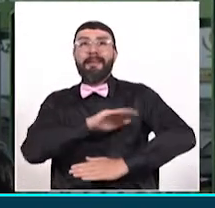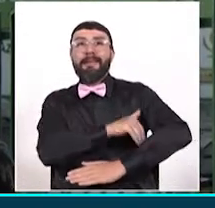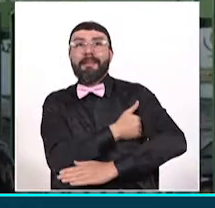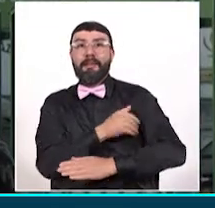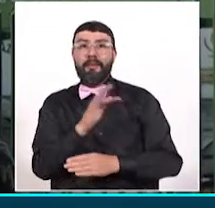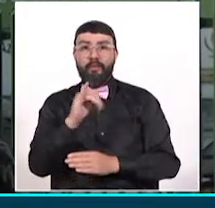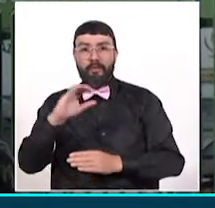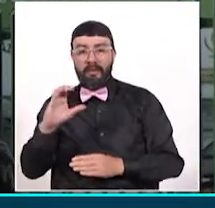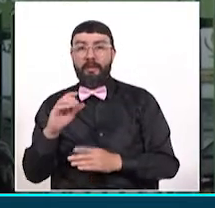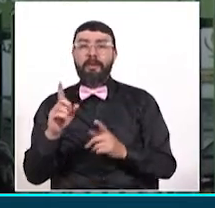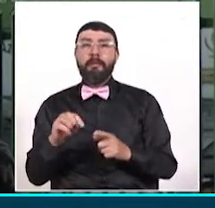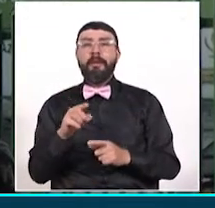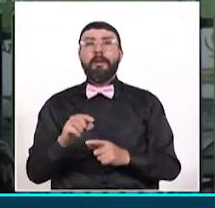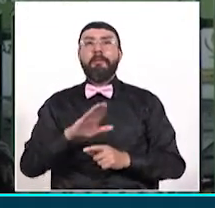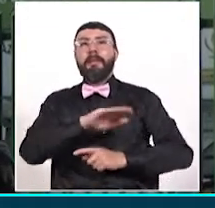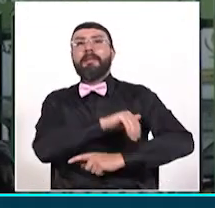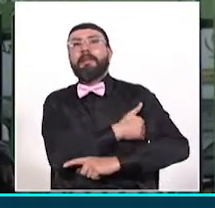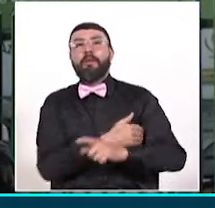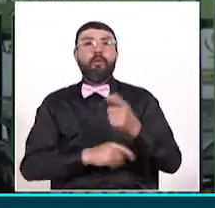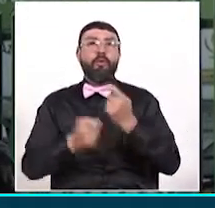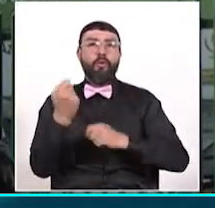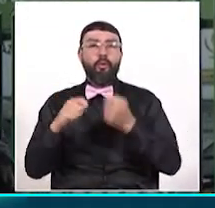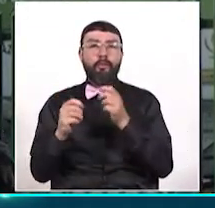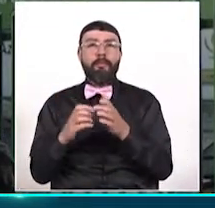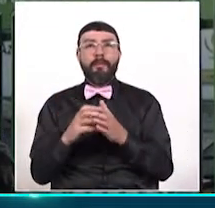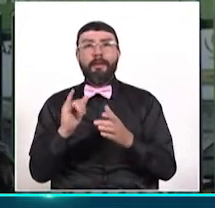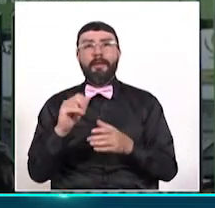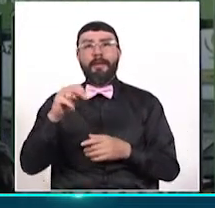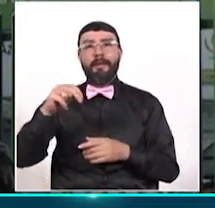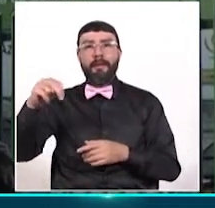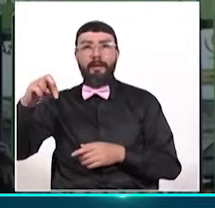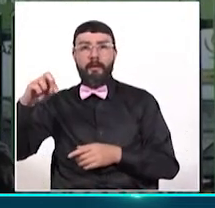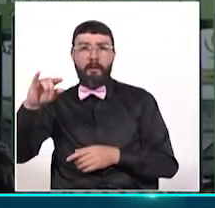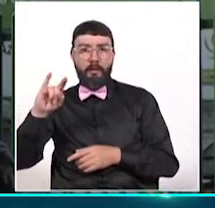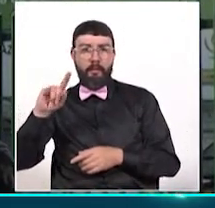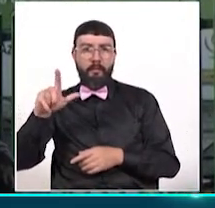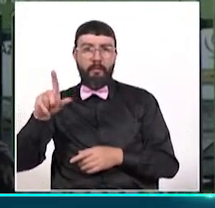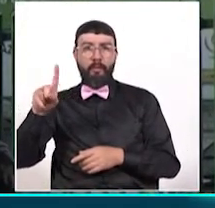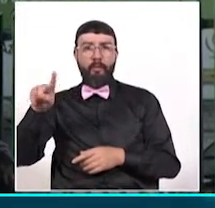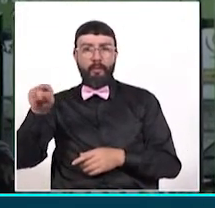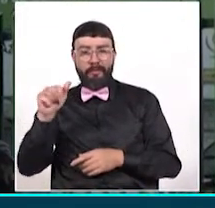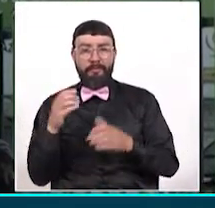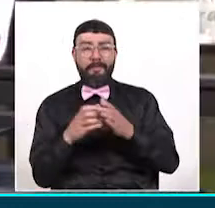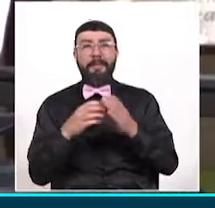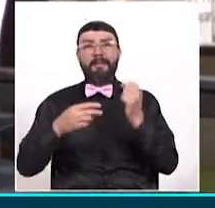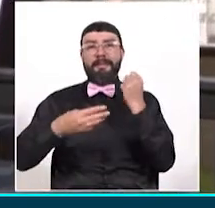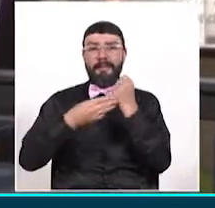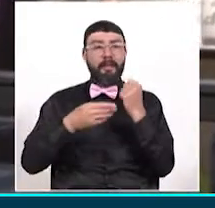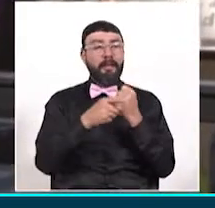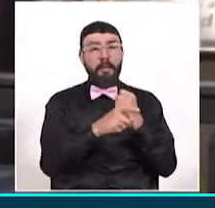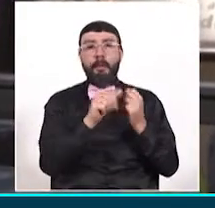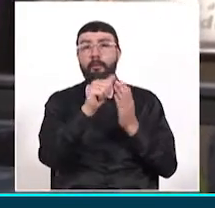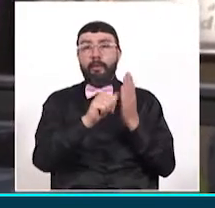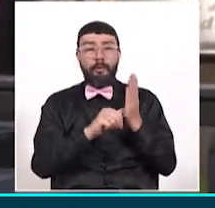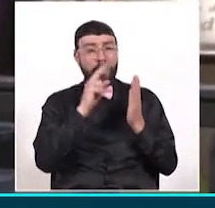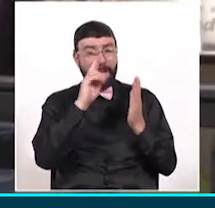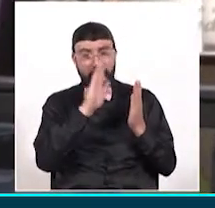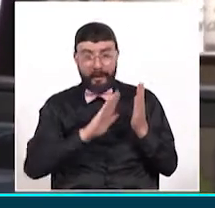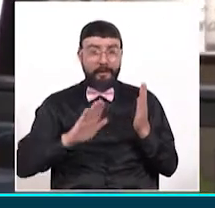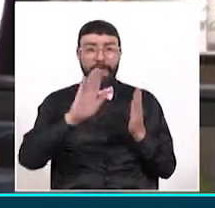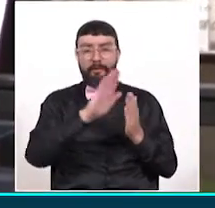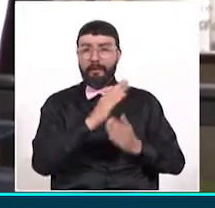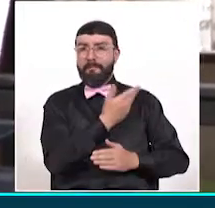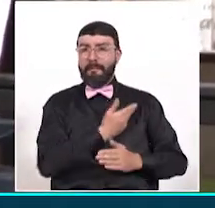Ministerio de Comercio, con Impulsa, con el SENA, con los programas nacionales desde la presidencia como el PAEF,